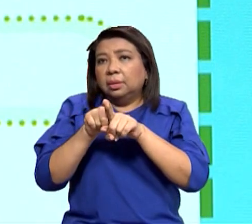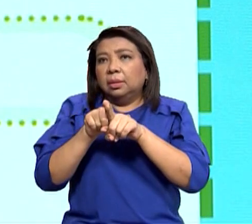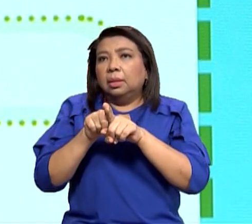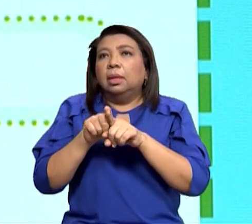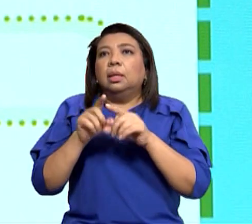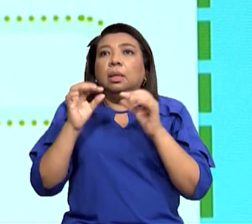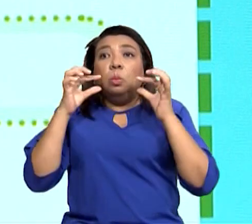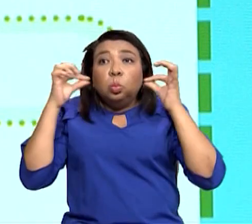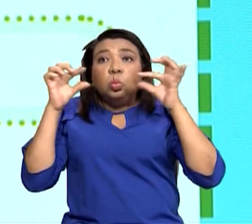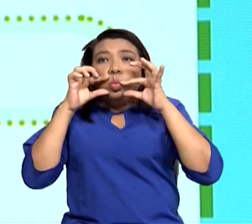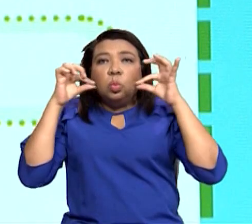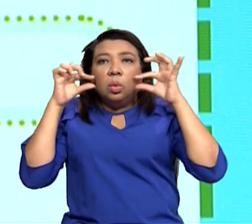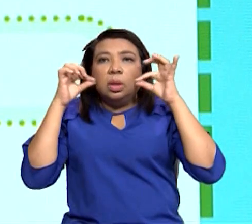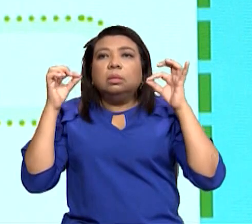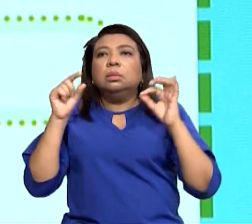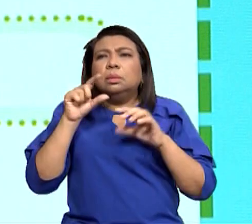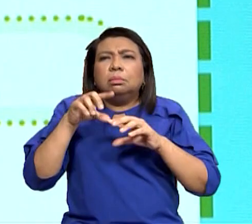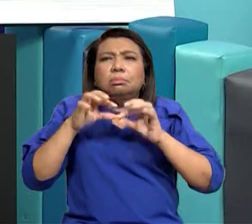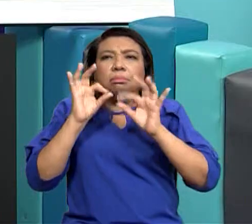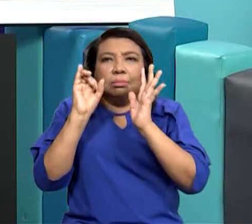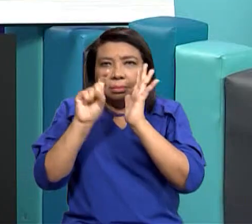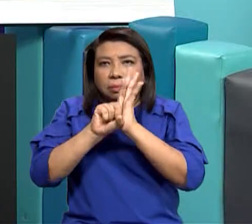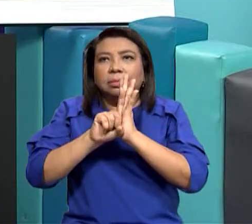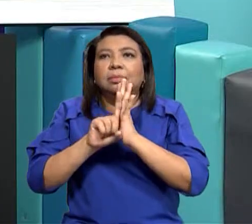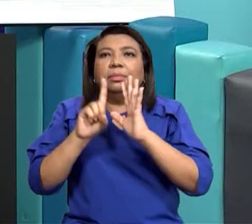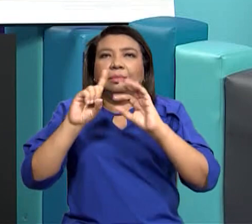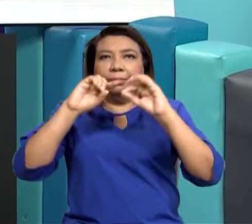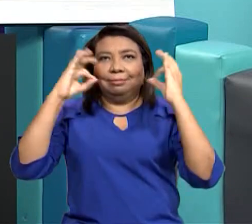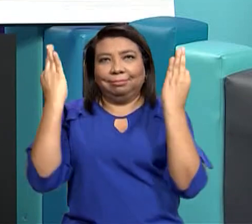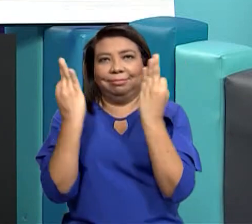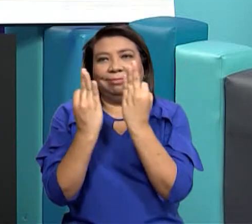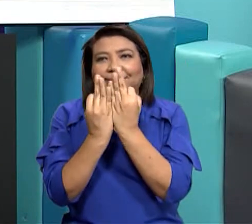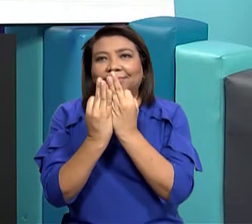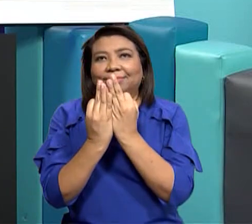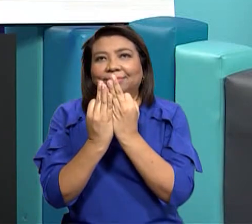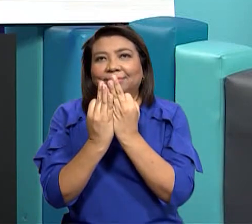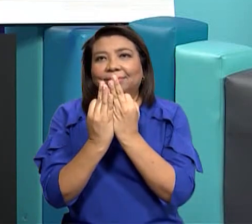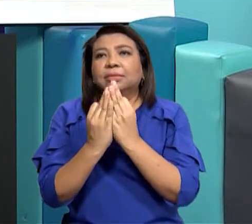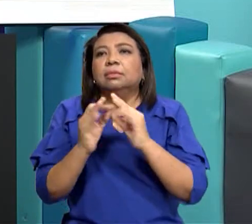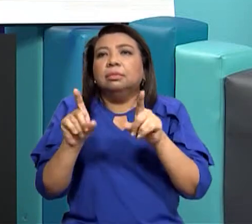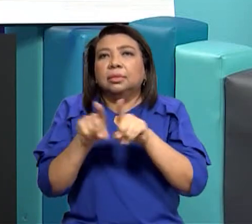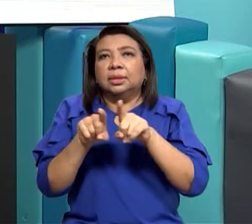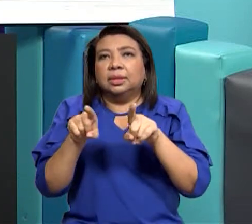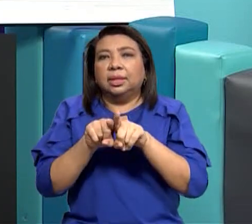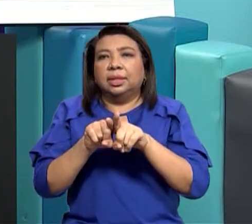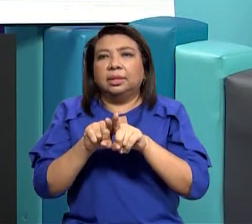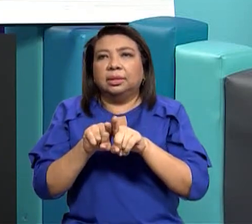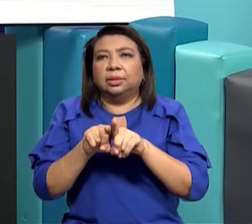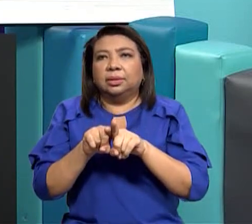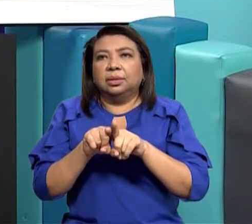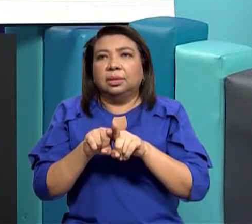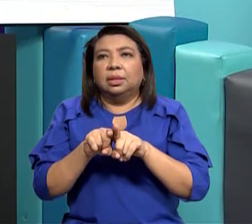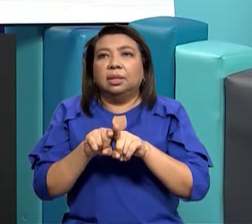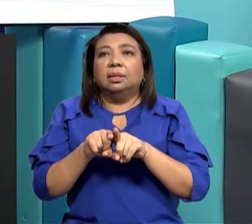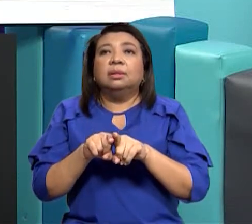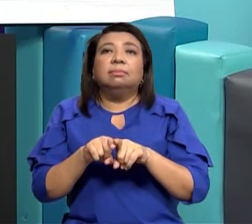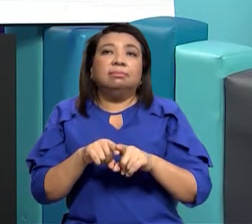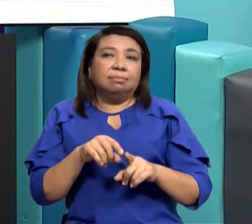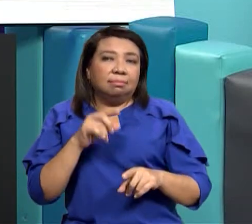a una familia muy bien también tenemos derecho a cuidar a